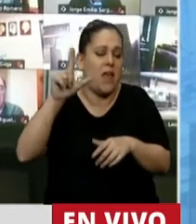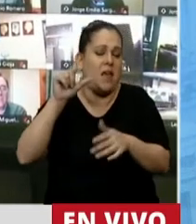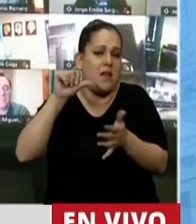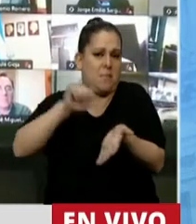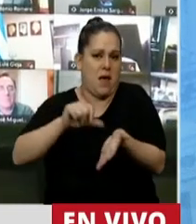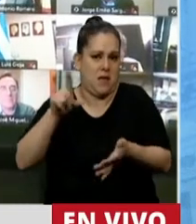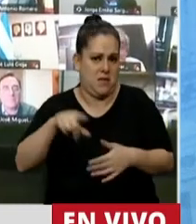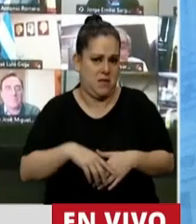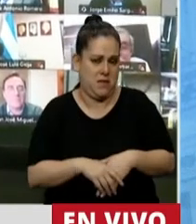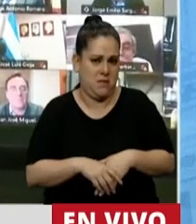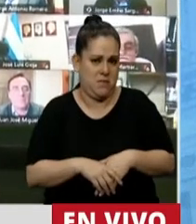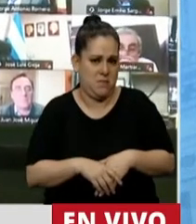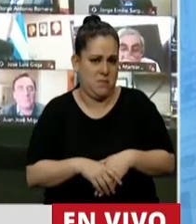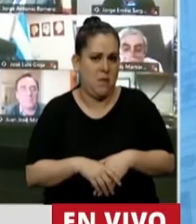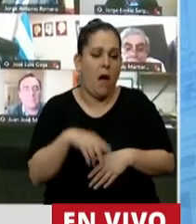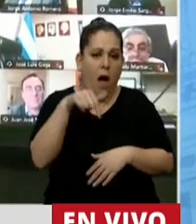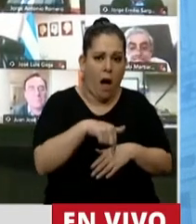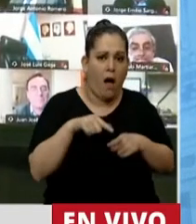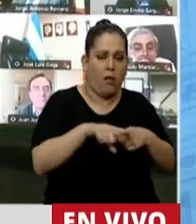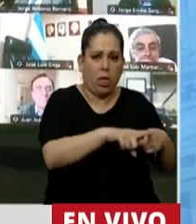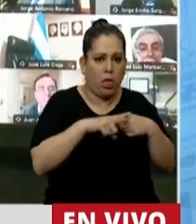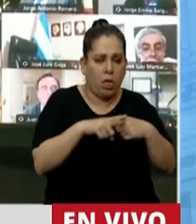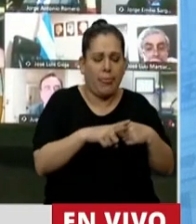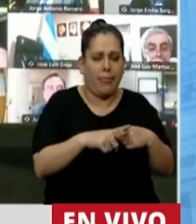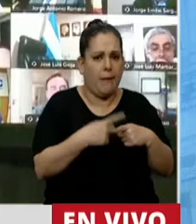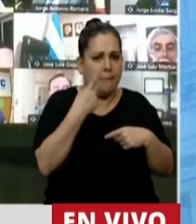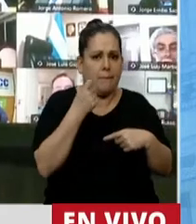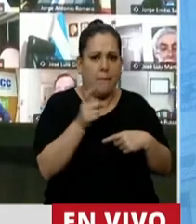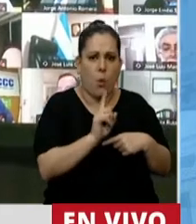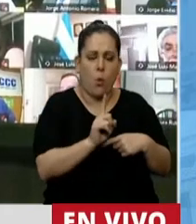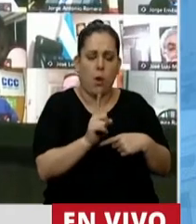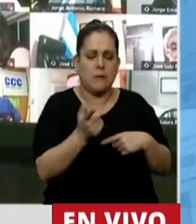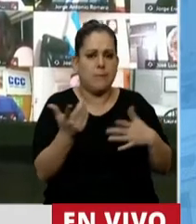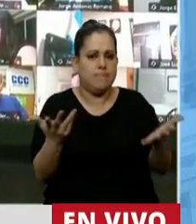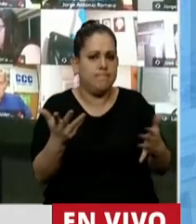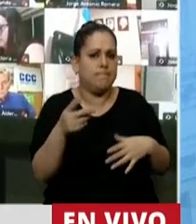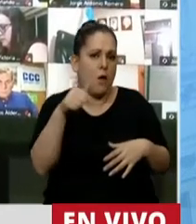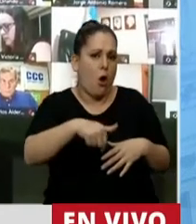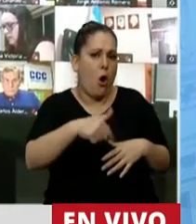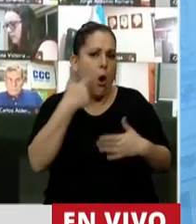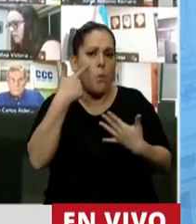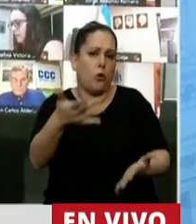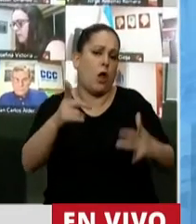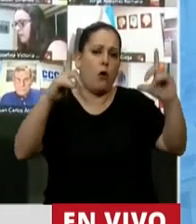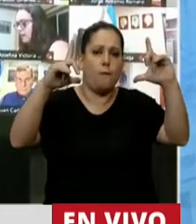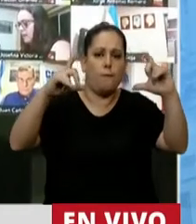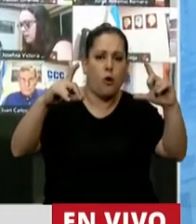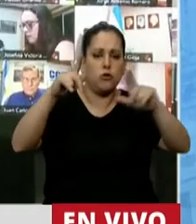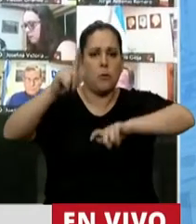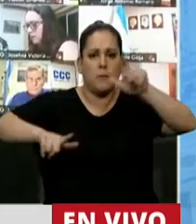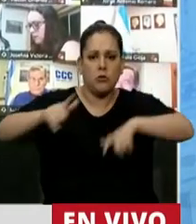Y en estas discusiones perdemos a veces la visión, y vi en esta sesión que mostraron fotos de pobreza,